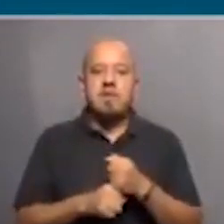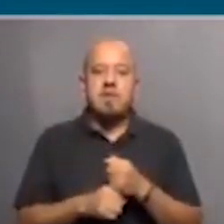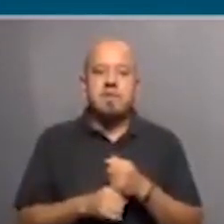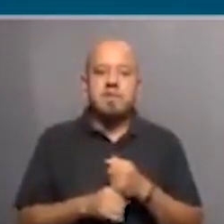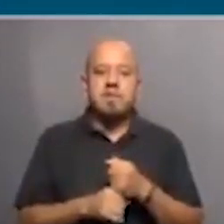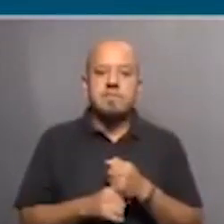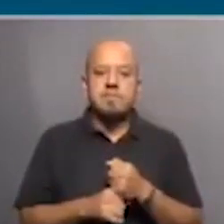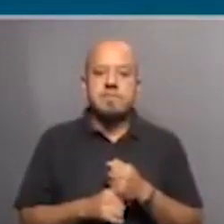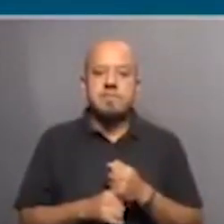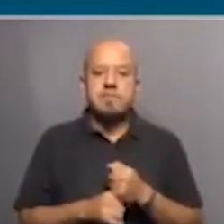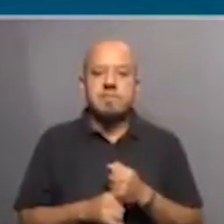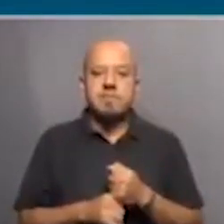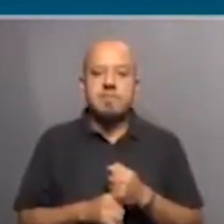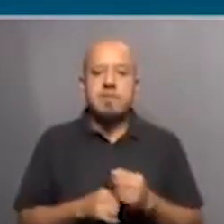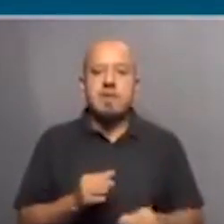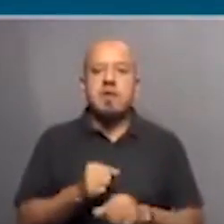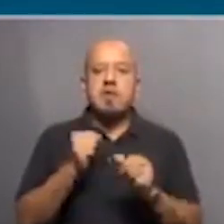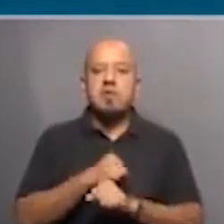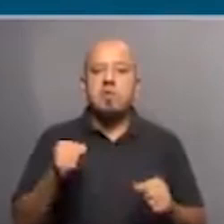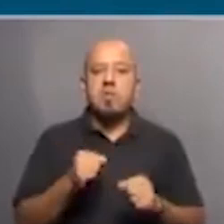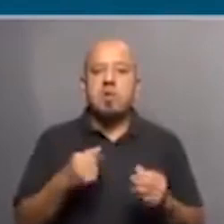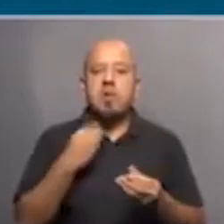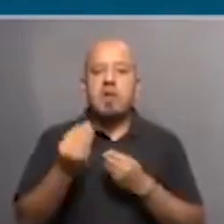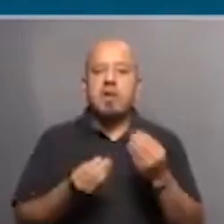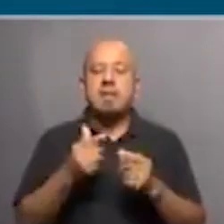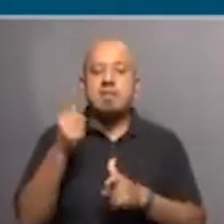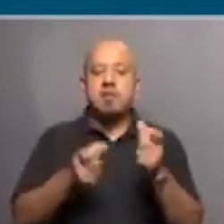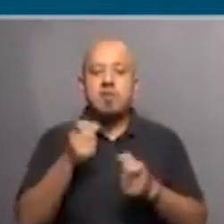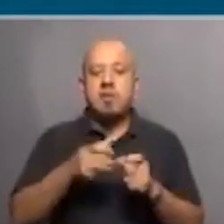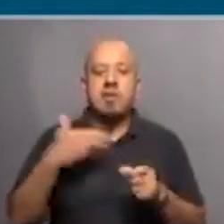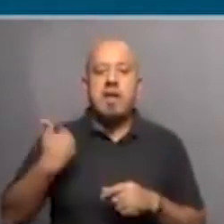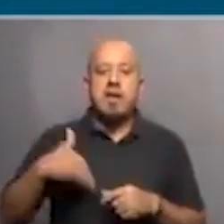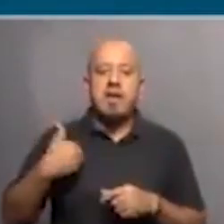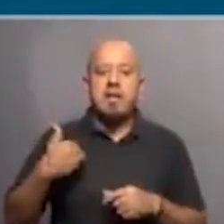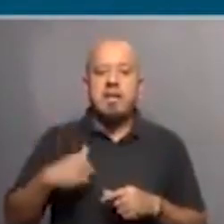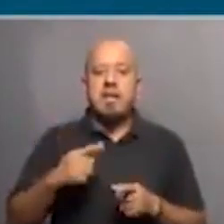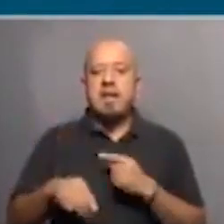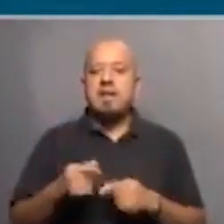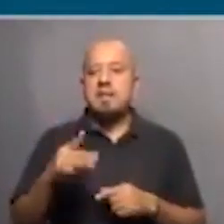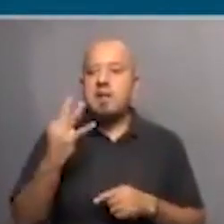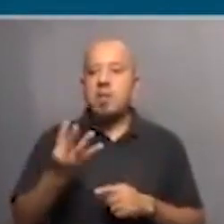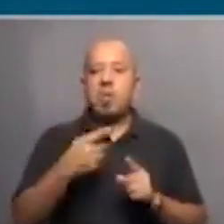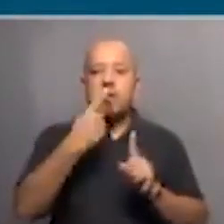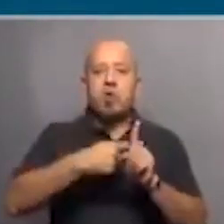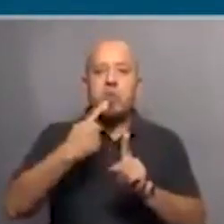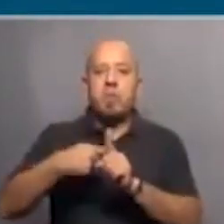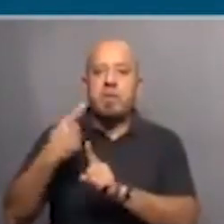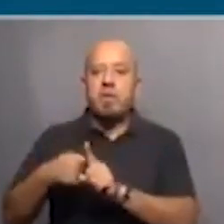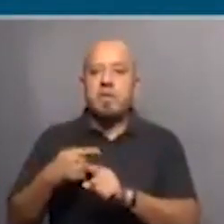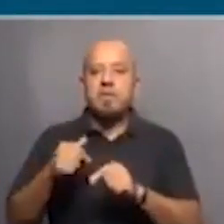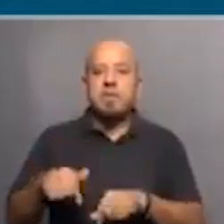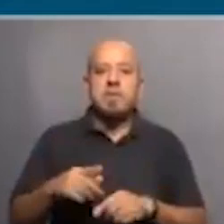No se puede sustituir al público argentino, que prácticamente cuatro meses de la temporada estival nos